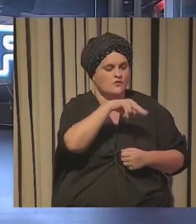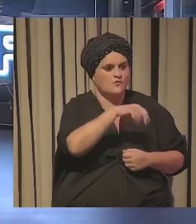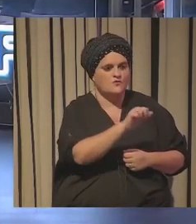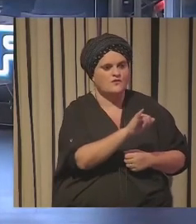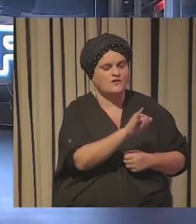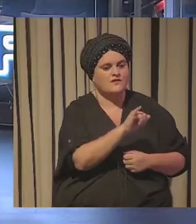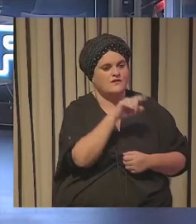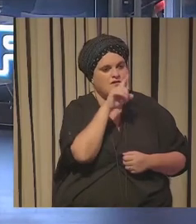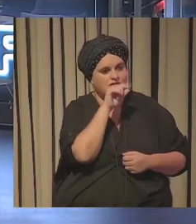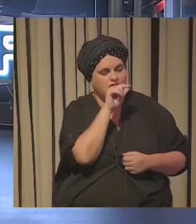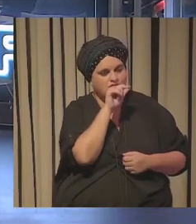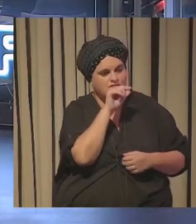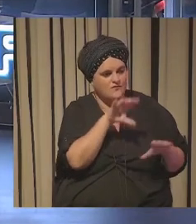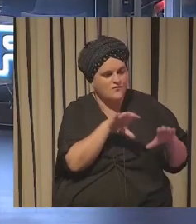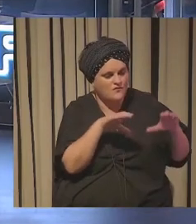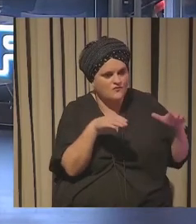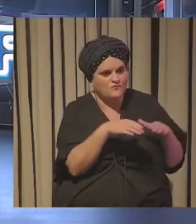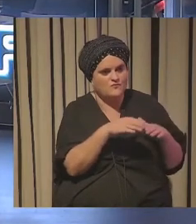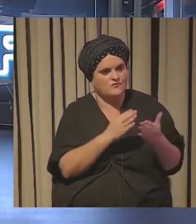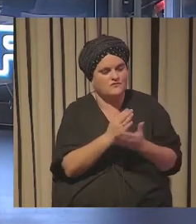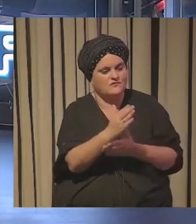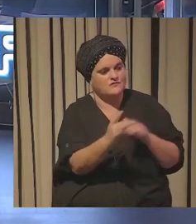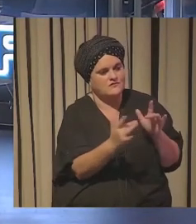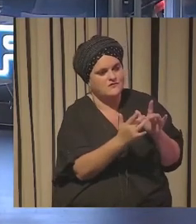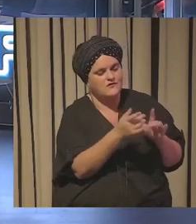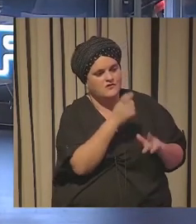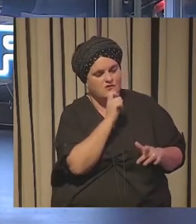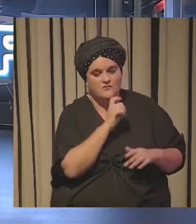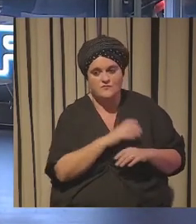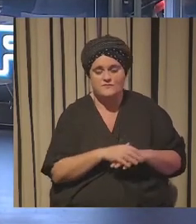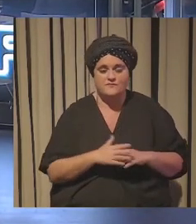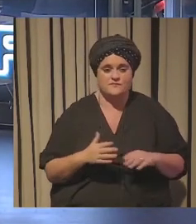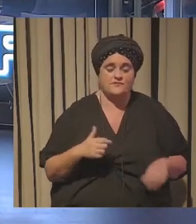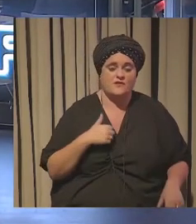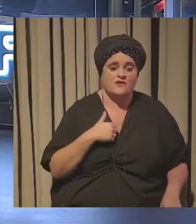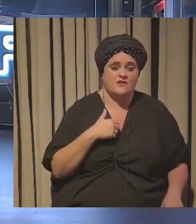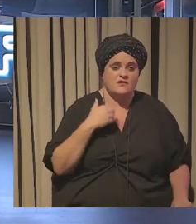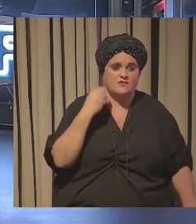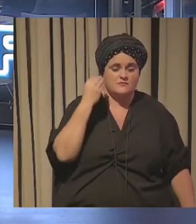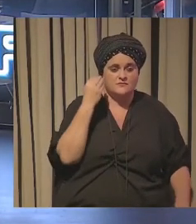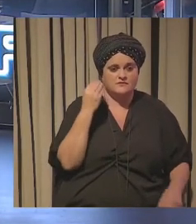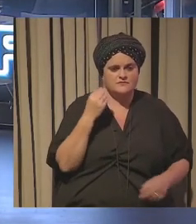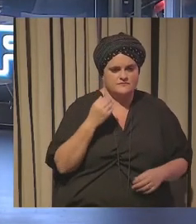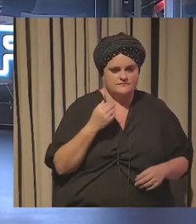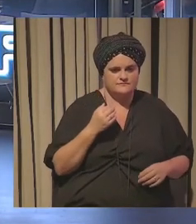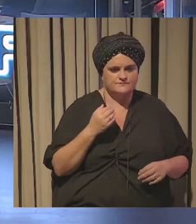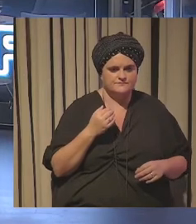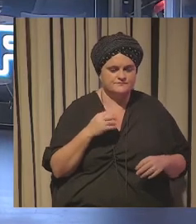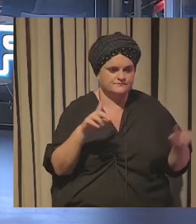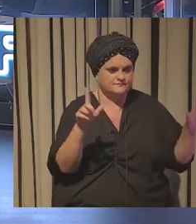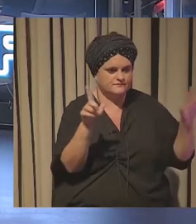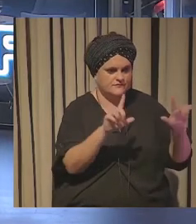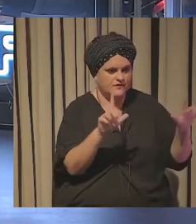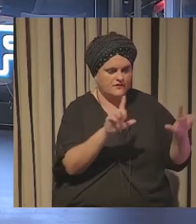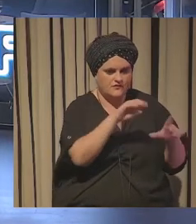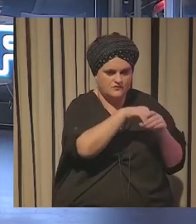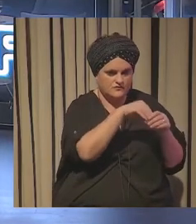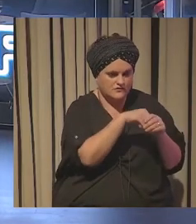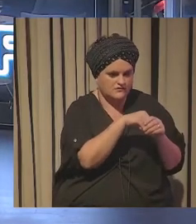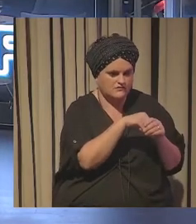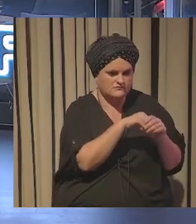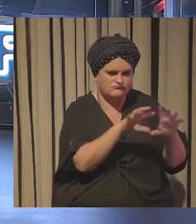EITV un grupo como EITV con las tendencias bueno yo creo que en el mundo de la televisión y los contenidos